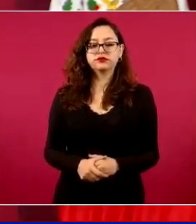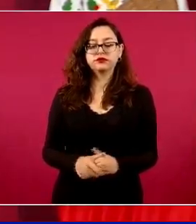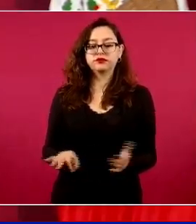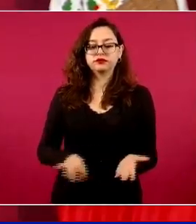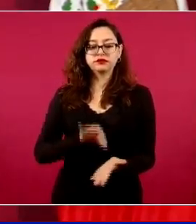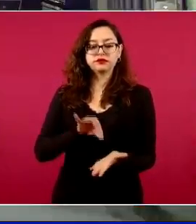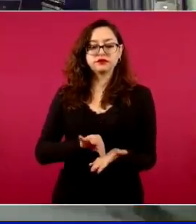Muchas gracias, señor presidente.